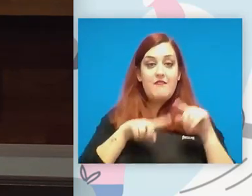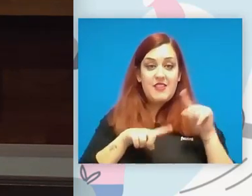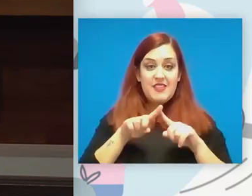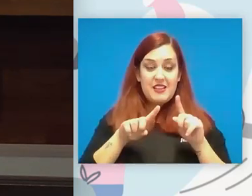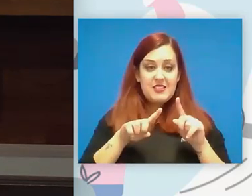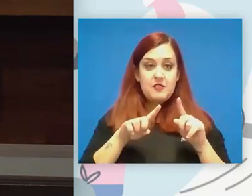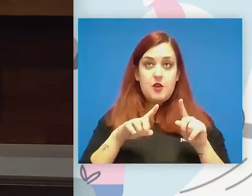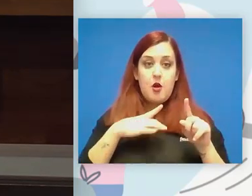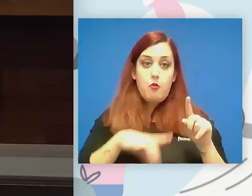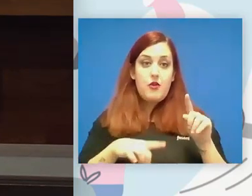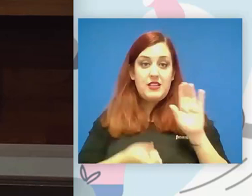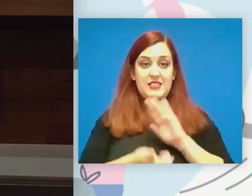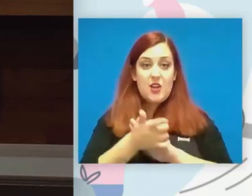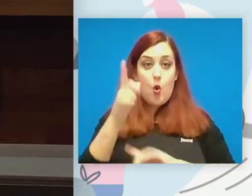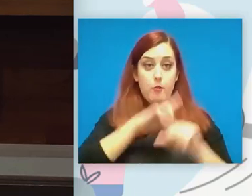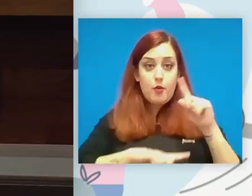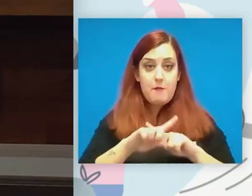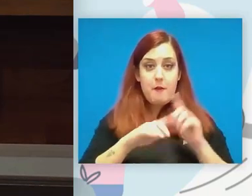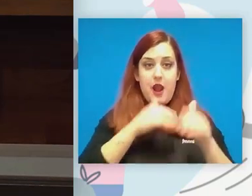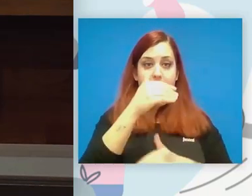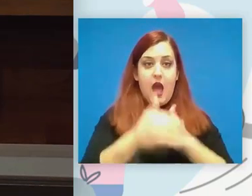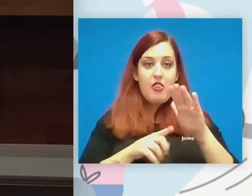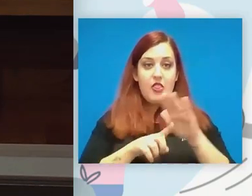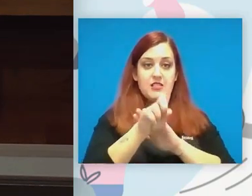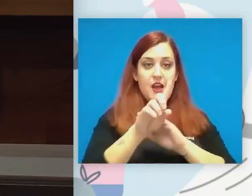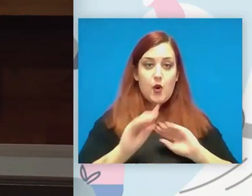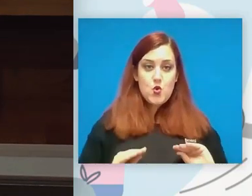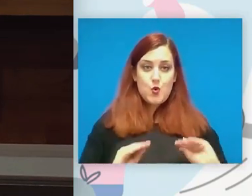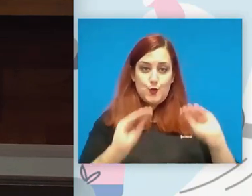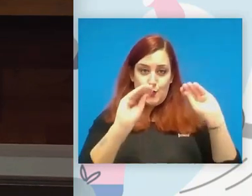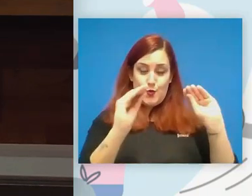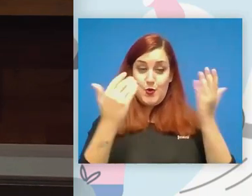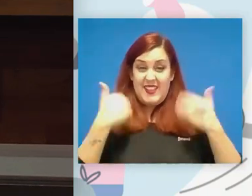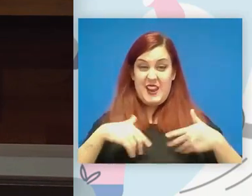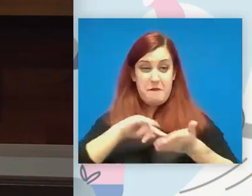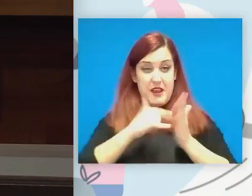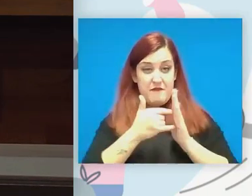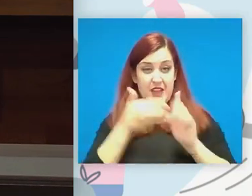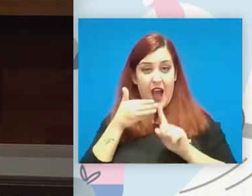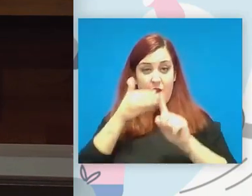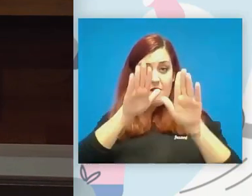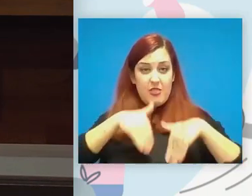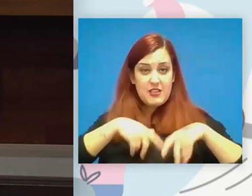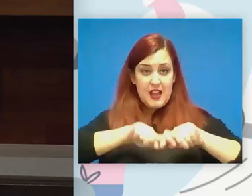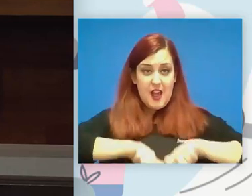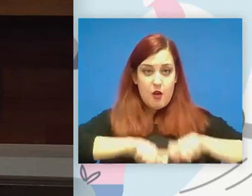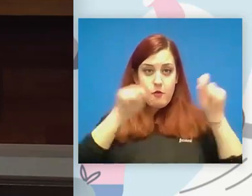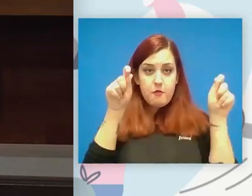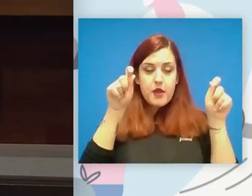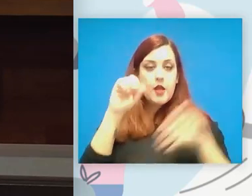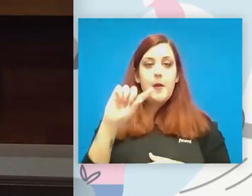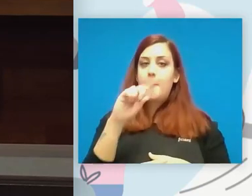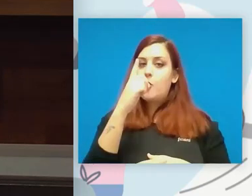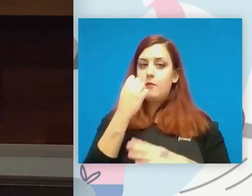hasta un problema para su propio desarrollo de que ya tenían un poco focalizado la primera línea es